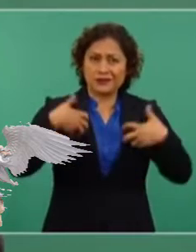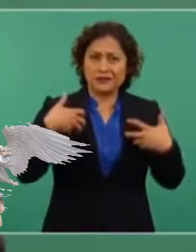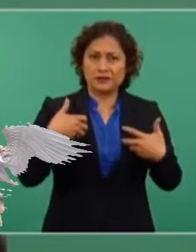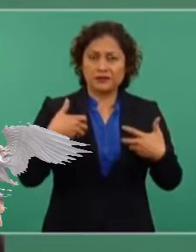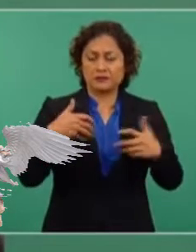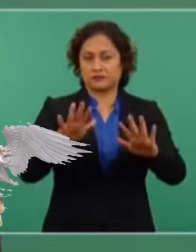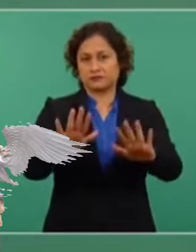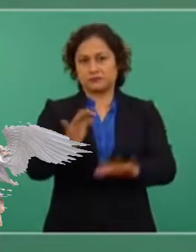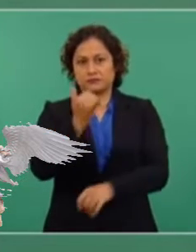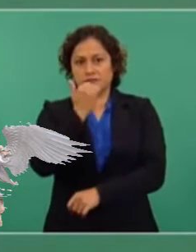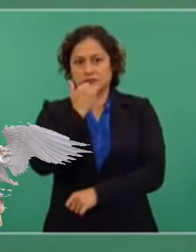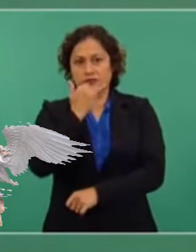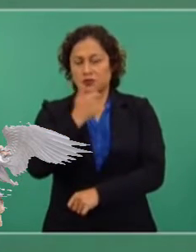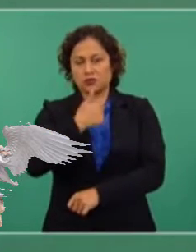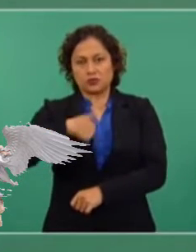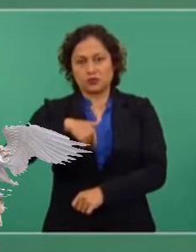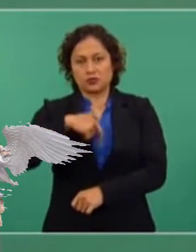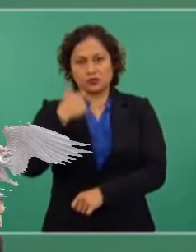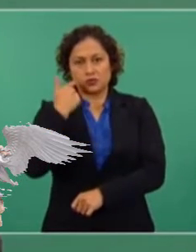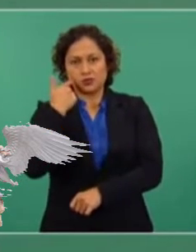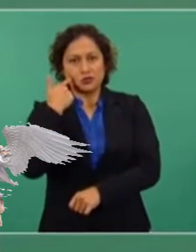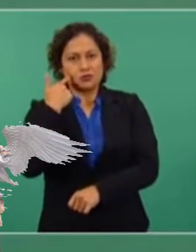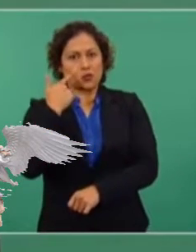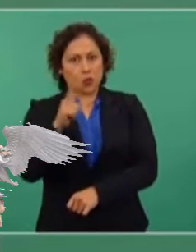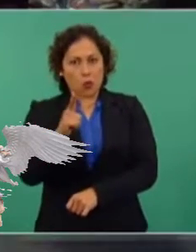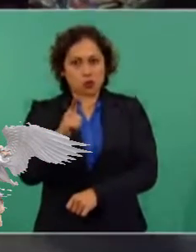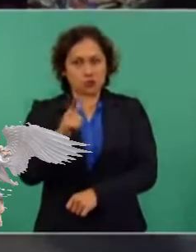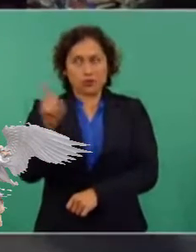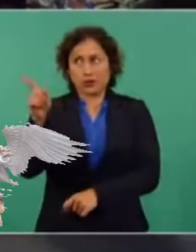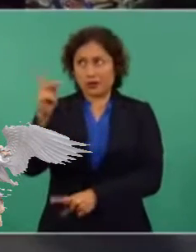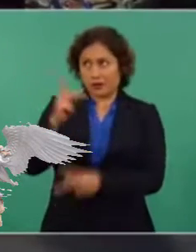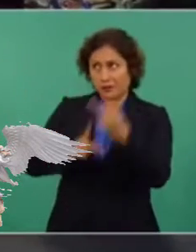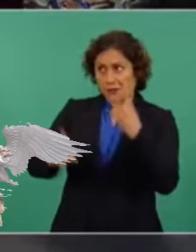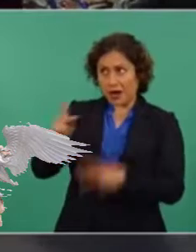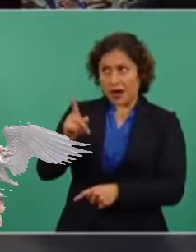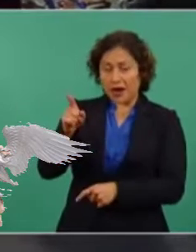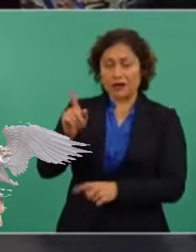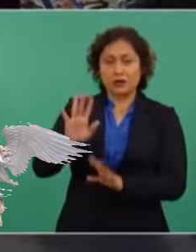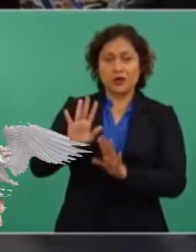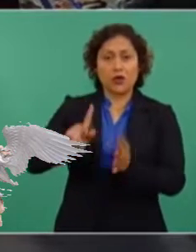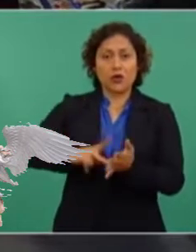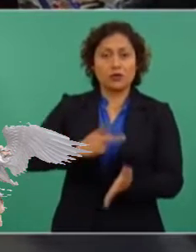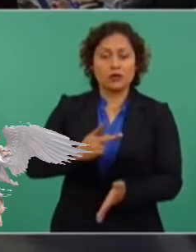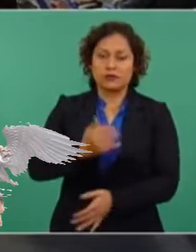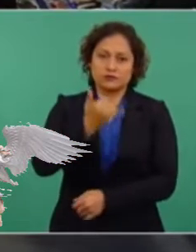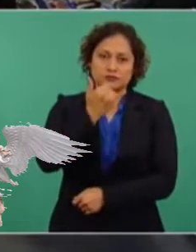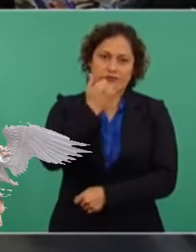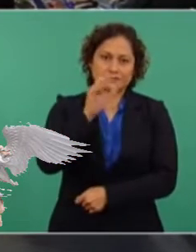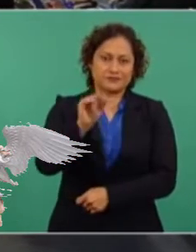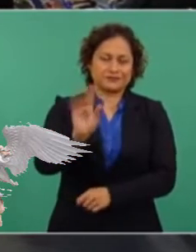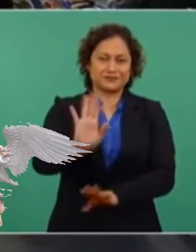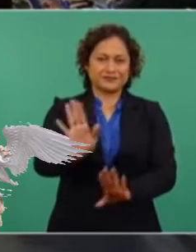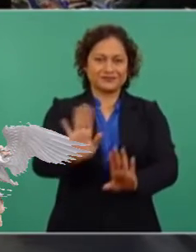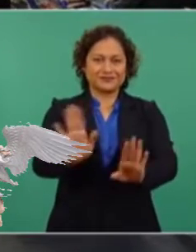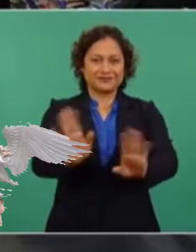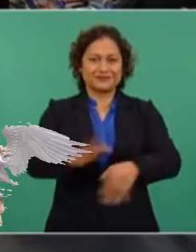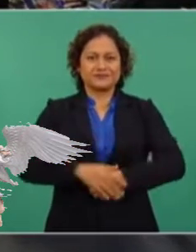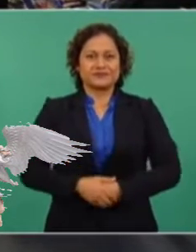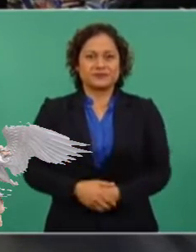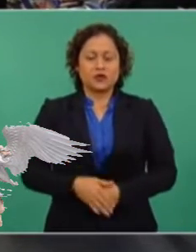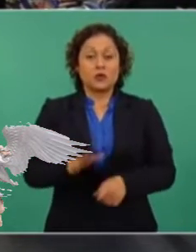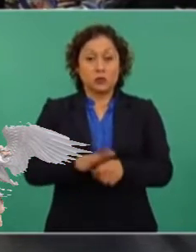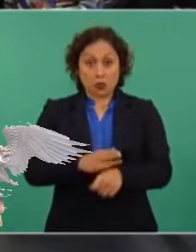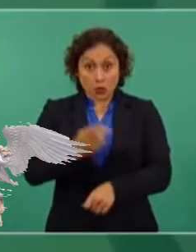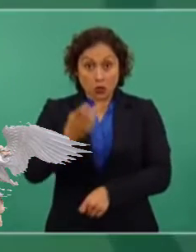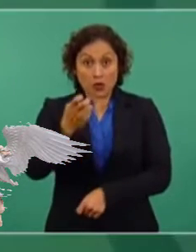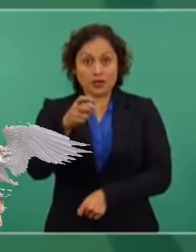queremos que regresen con ese modelo. Entonces, no me va a costar ningún trabajo decirle al presidente